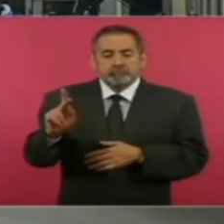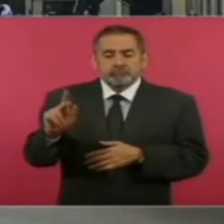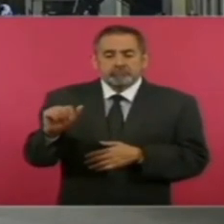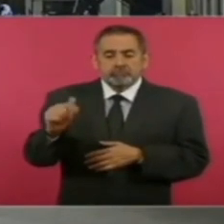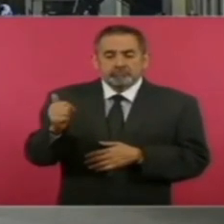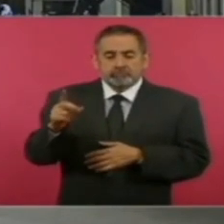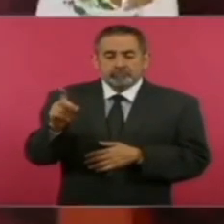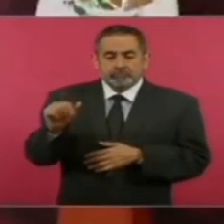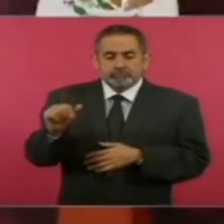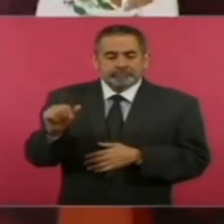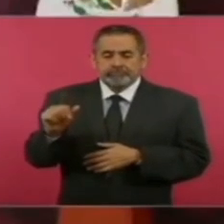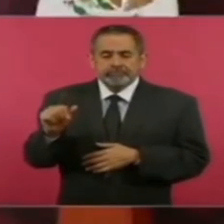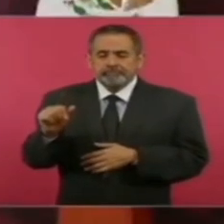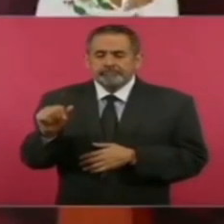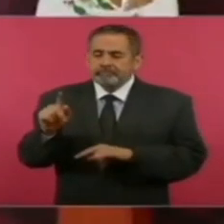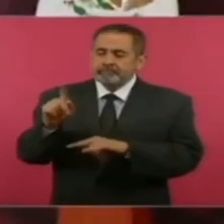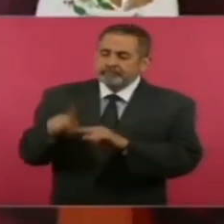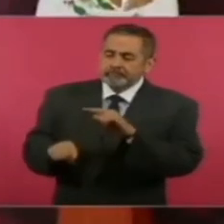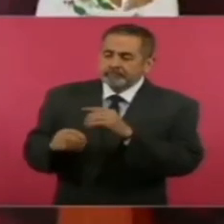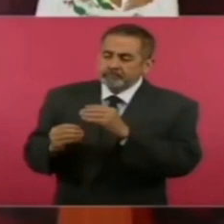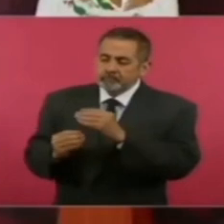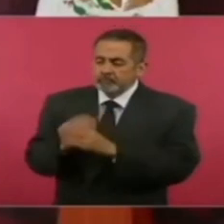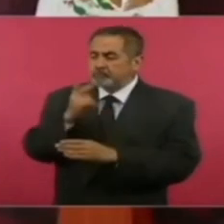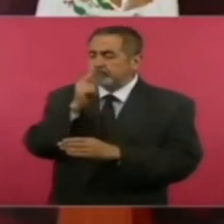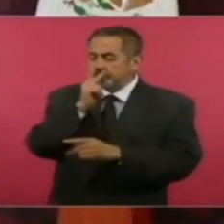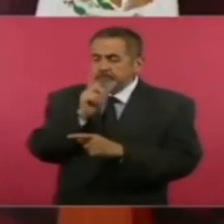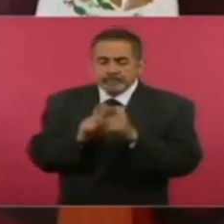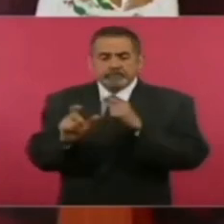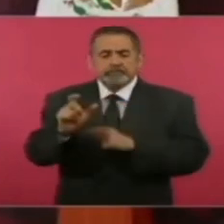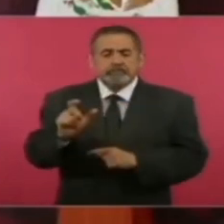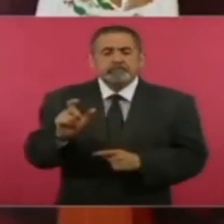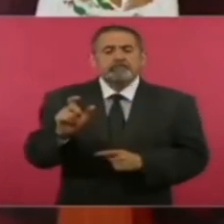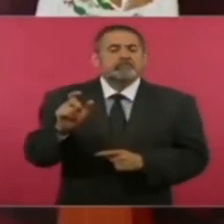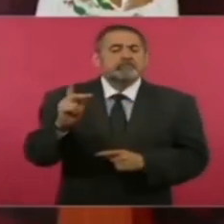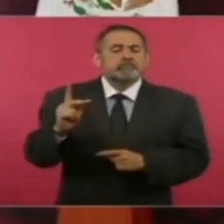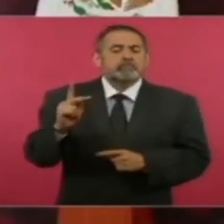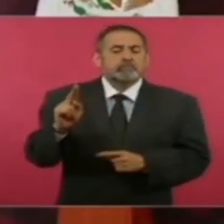y se empezó a usar el término publicidad